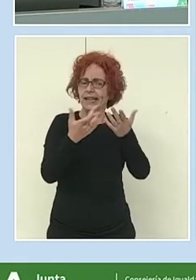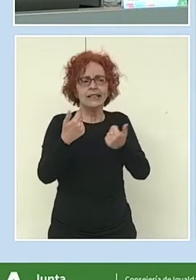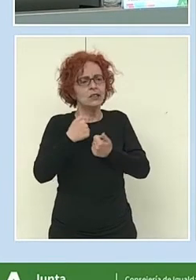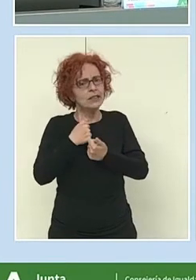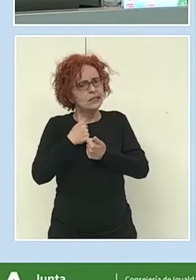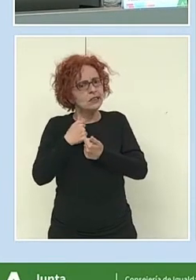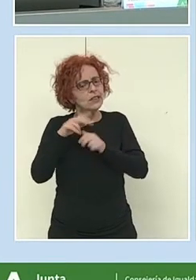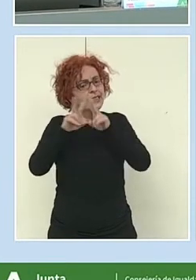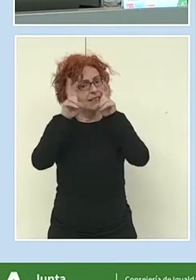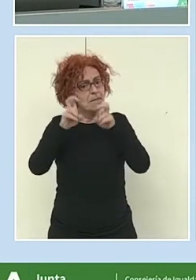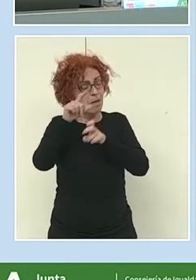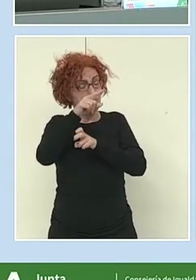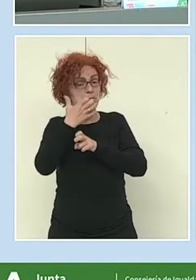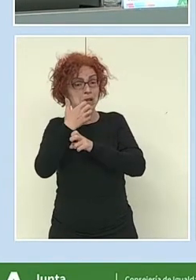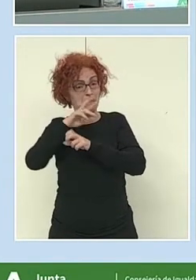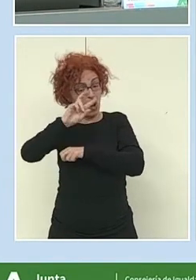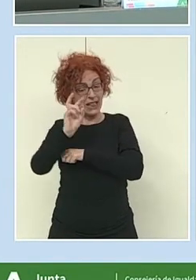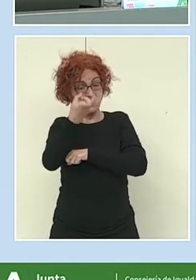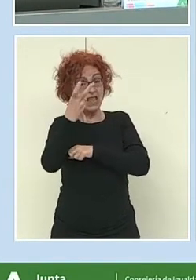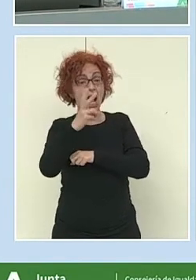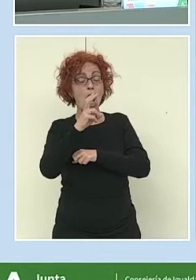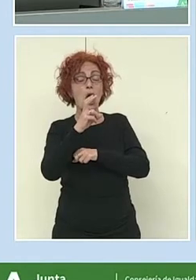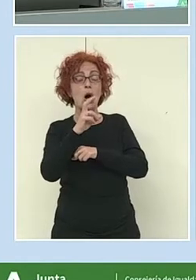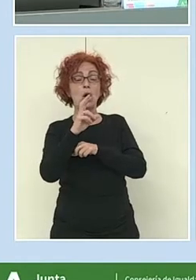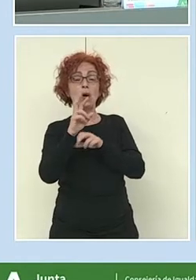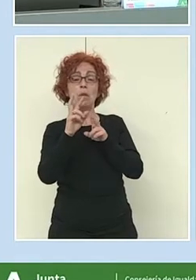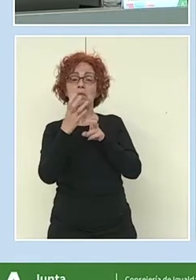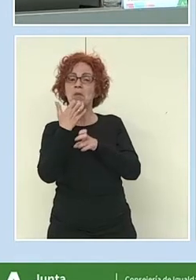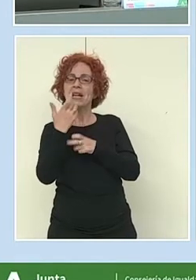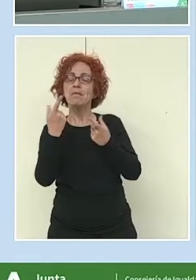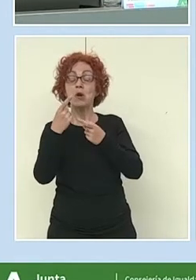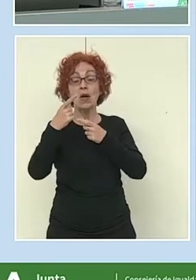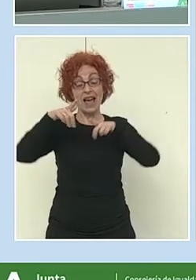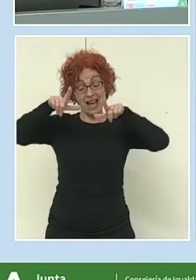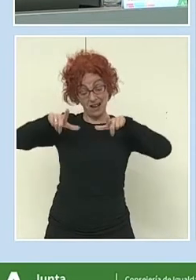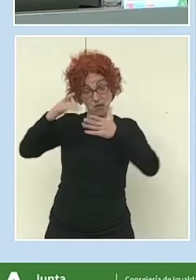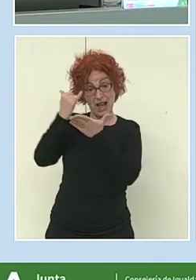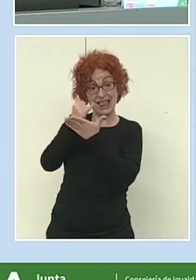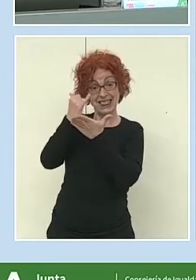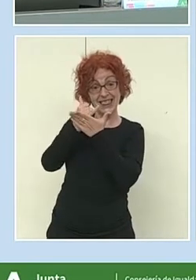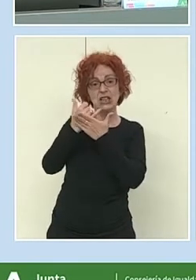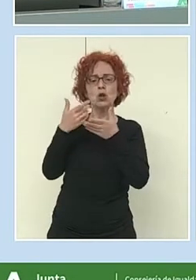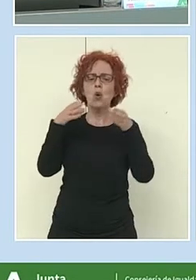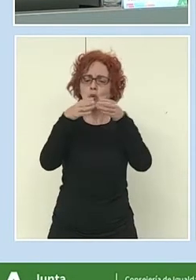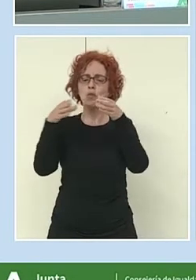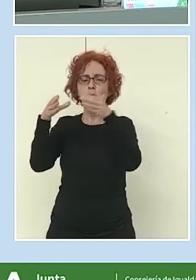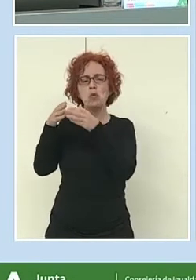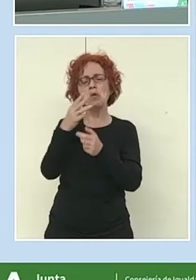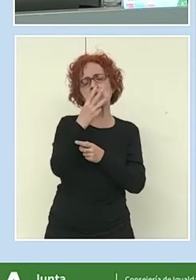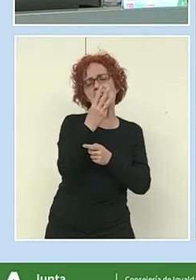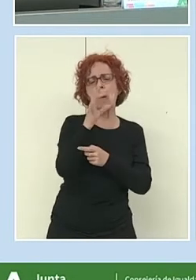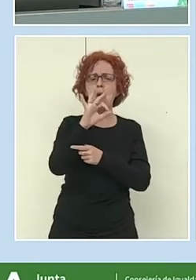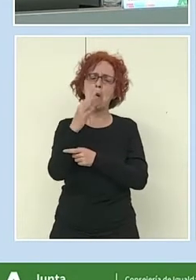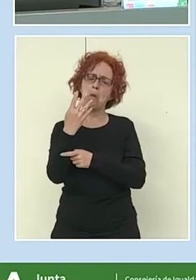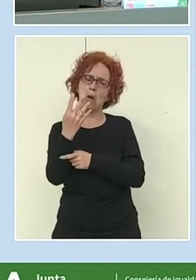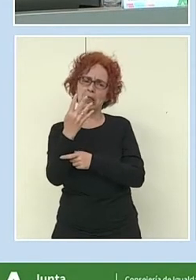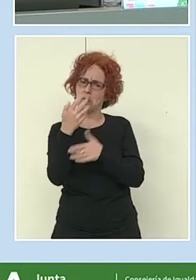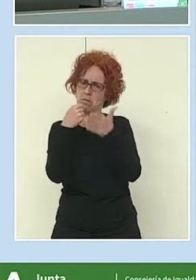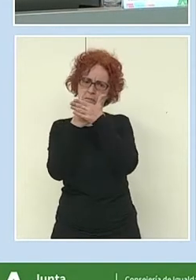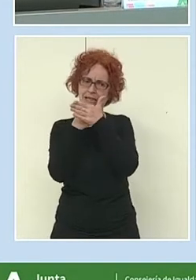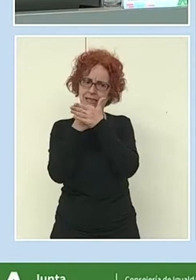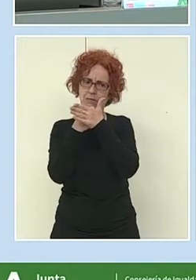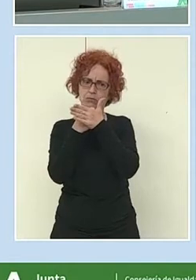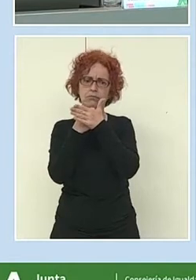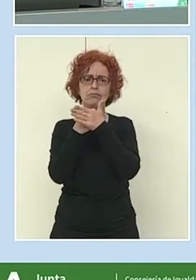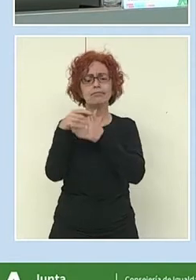En esta ficha, por ejemplo, de las mujeres en las TIC, se organiza el aula en grupos de tres, cuatro personas como máximo y que